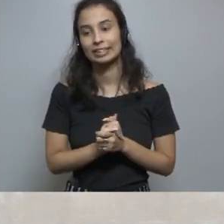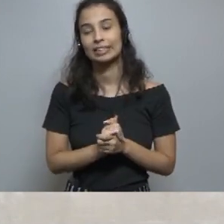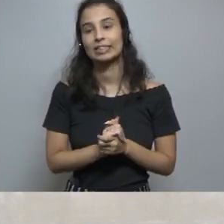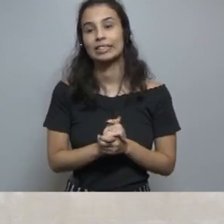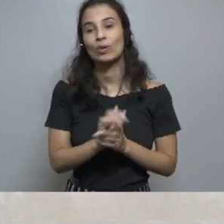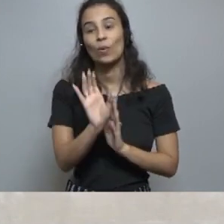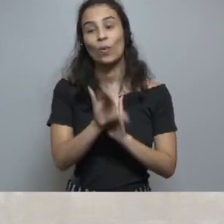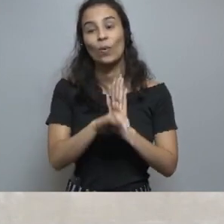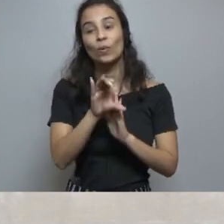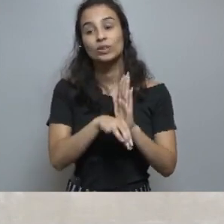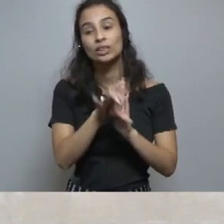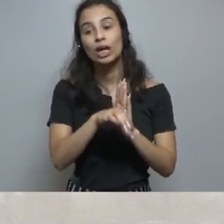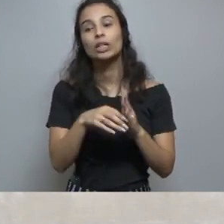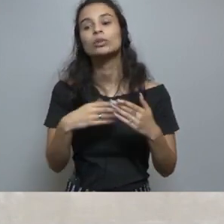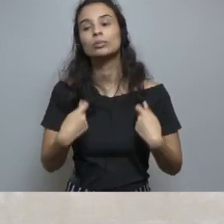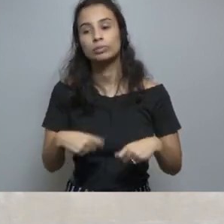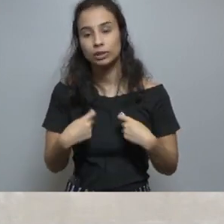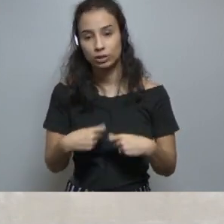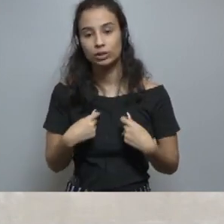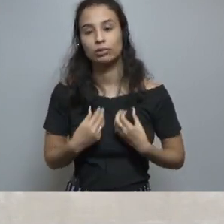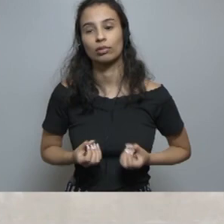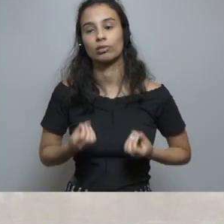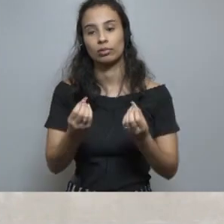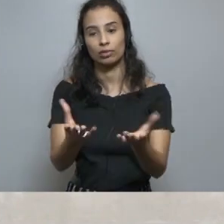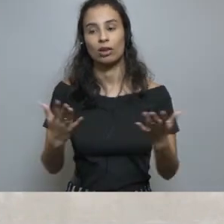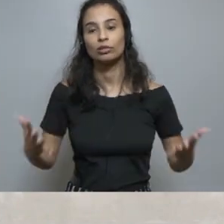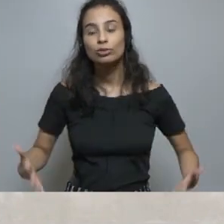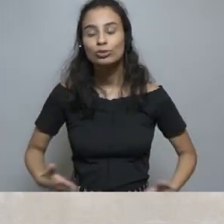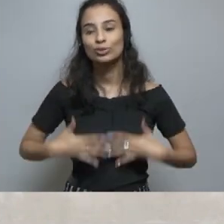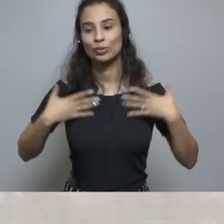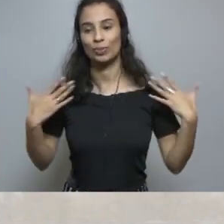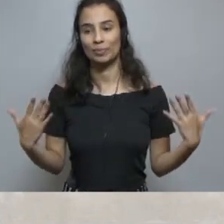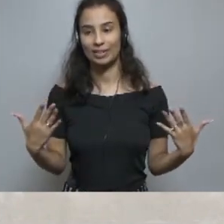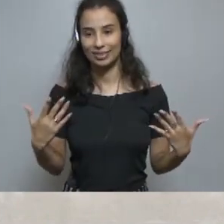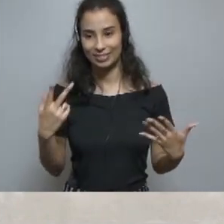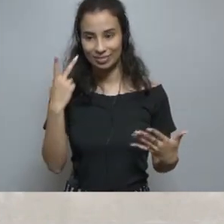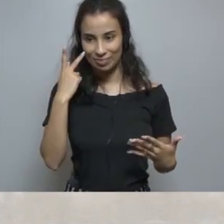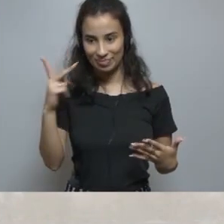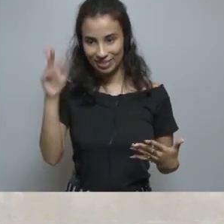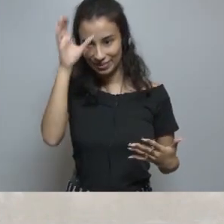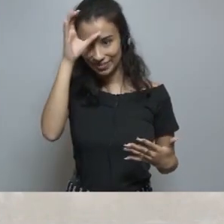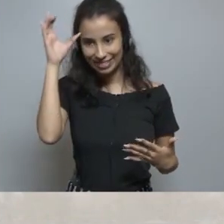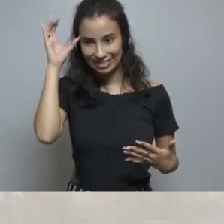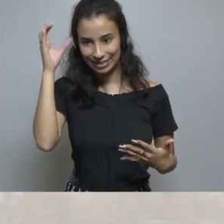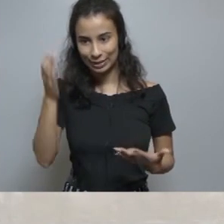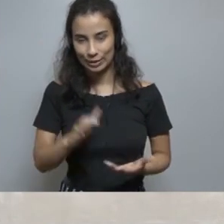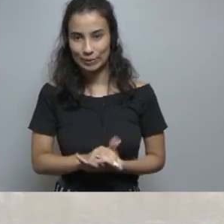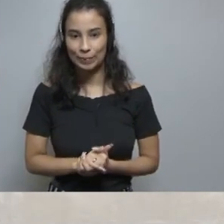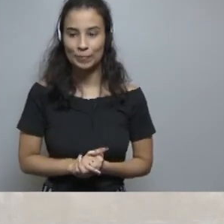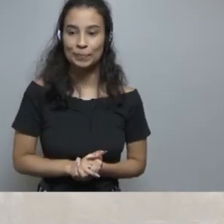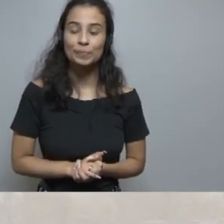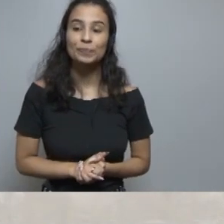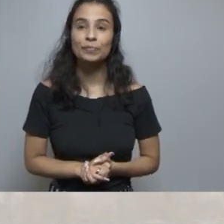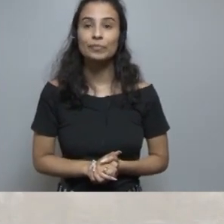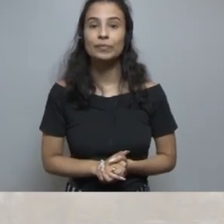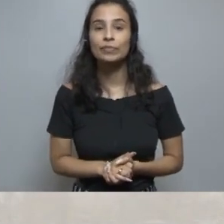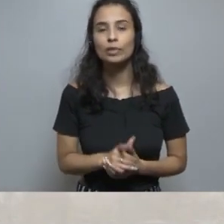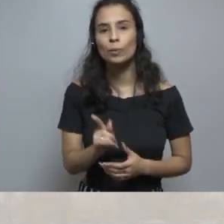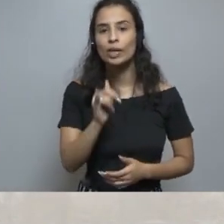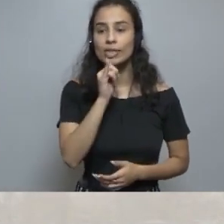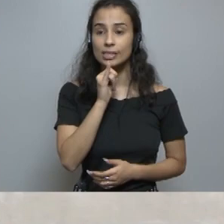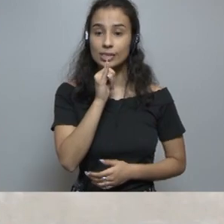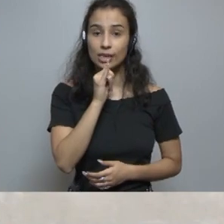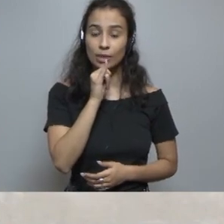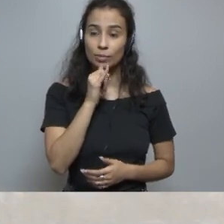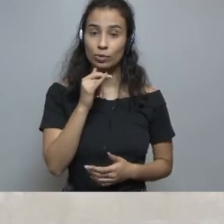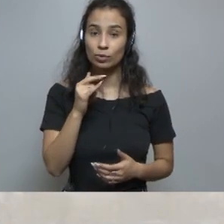Institucionalizamos el concepto de que usted siempre tiene que sorprender, encantar a sus clientes. Aquí